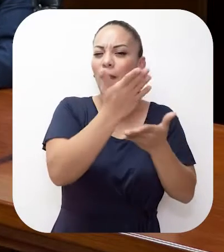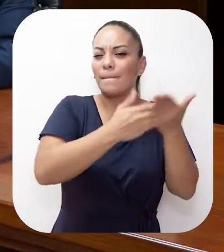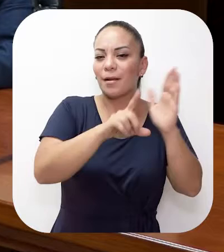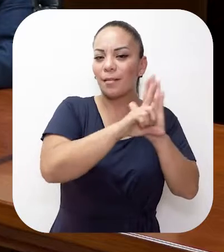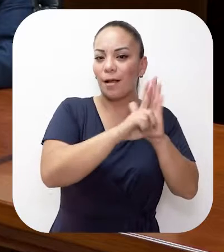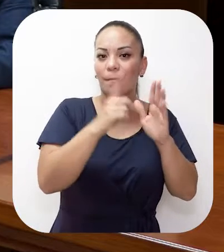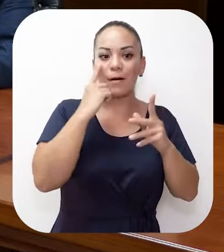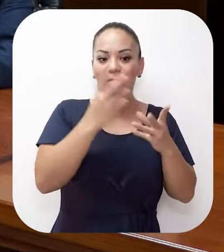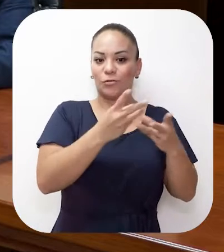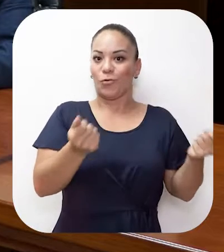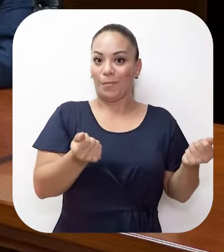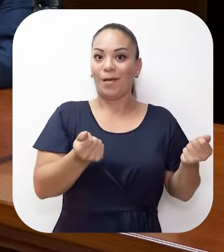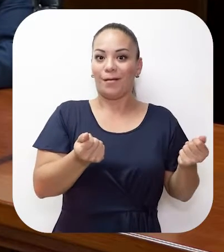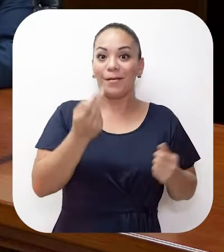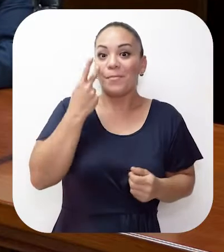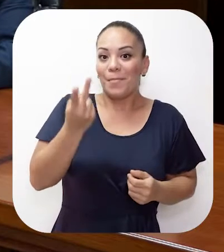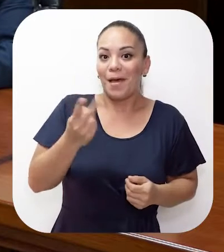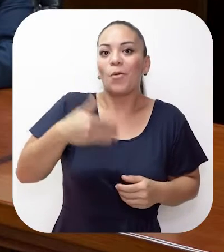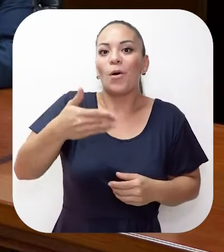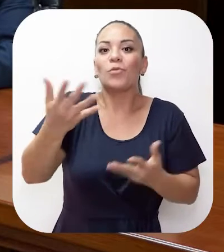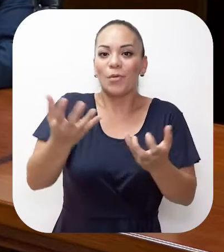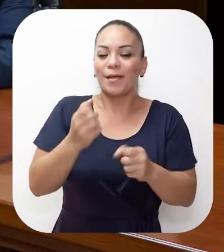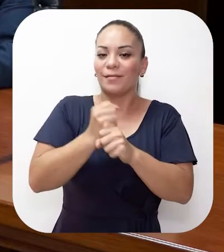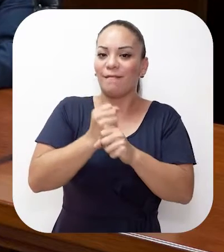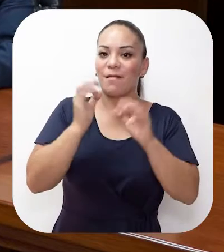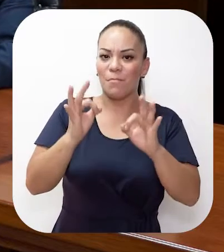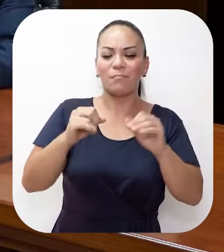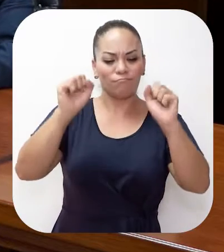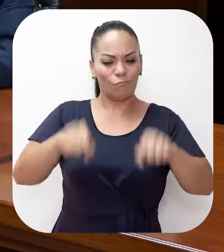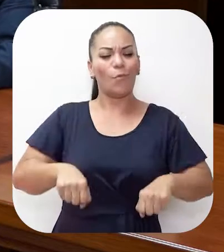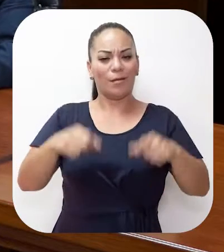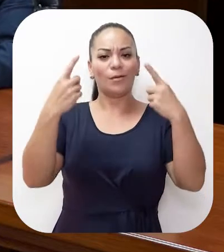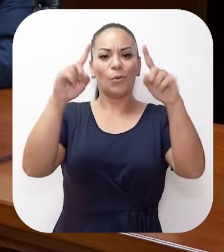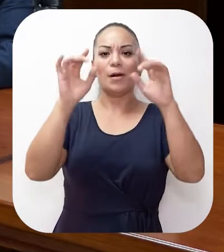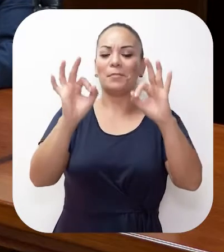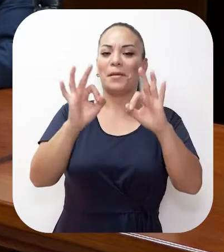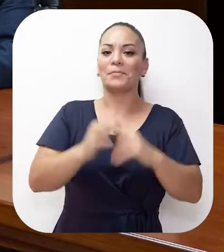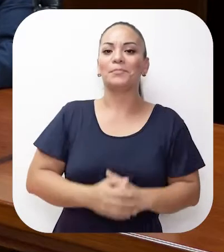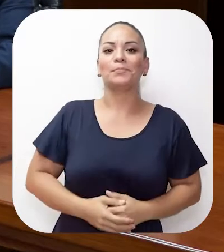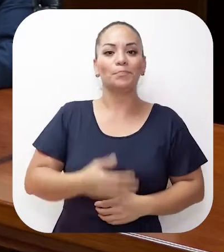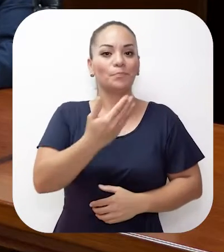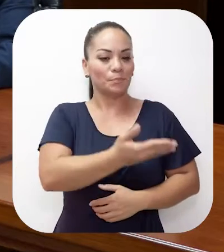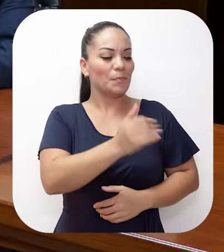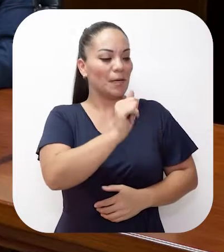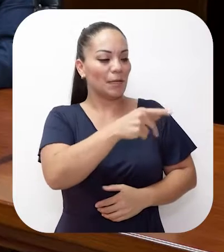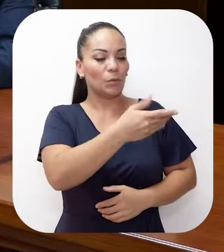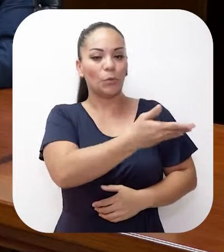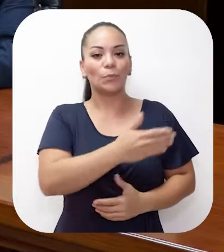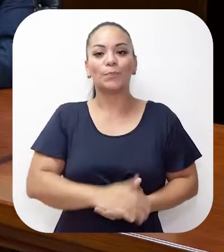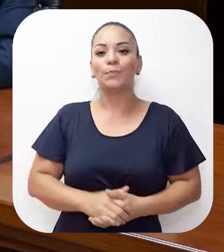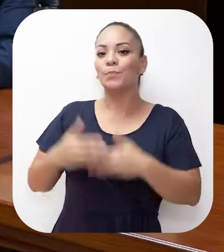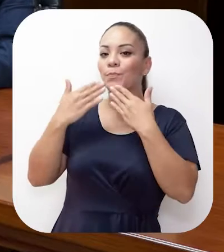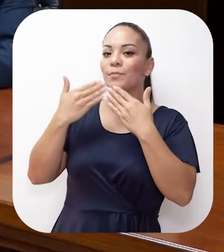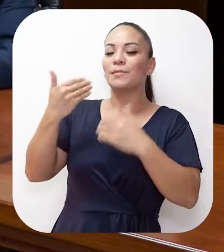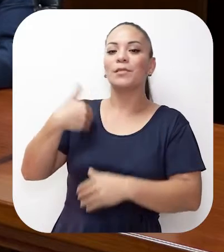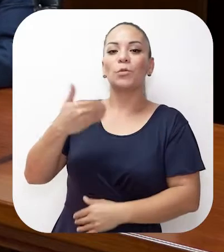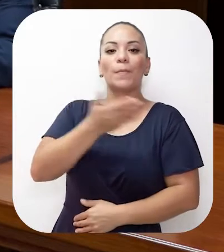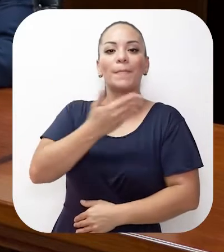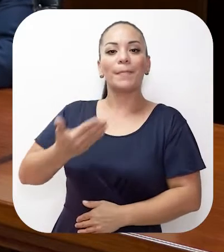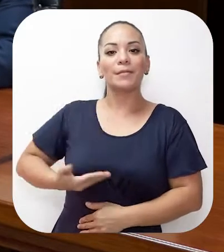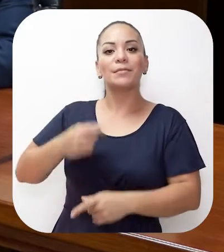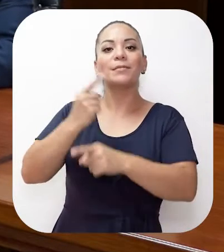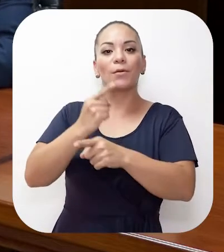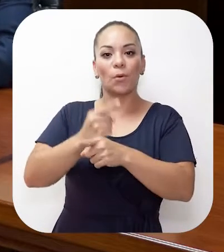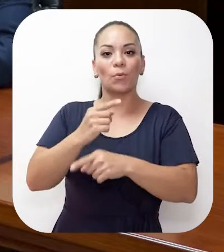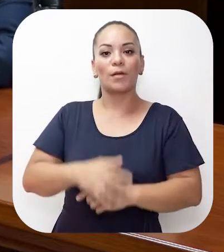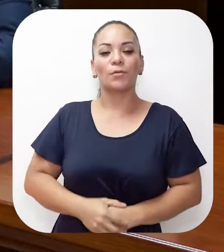hicimos de la parte legal para que vean que cuando se quieren hacer las cosas se pueden hacer bien. Don Alejandro, por favor. Muchas gracias,